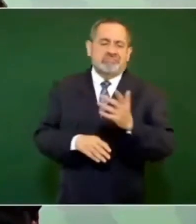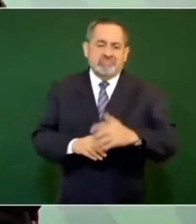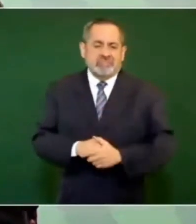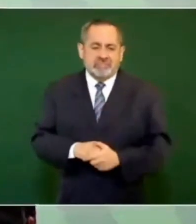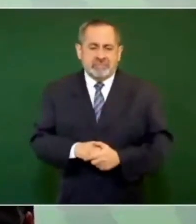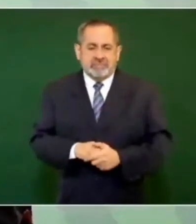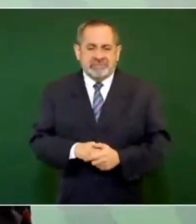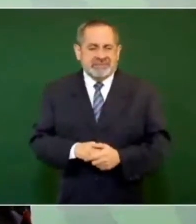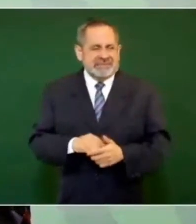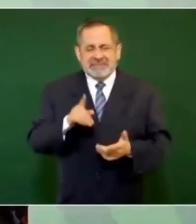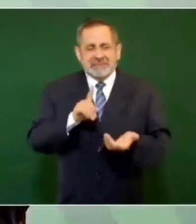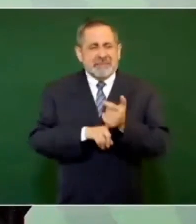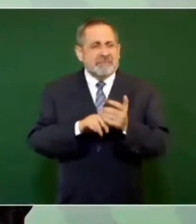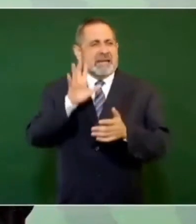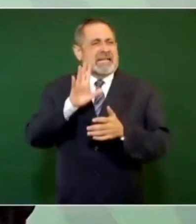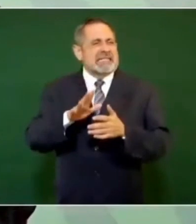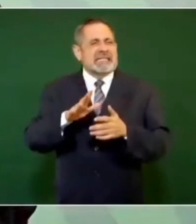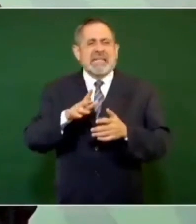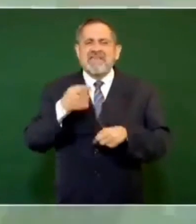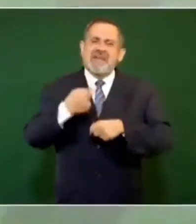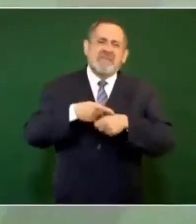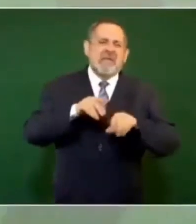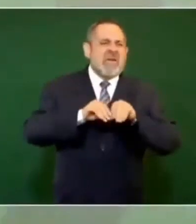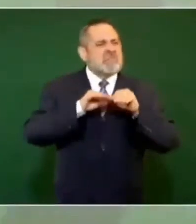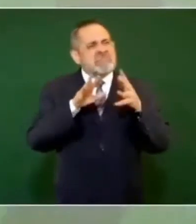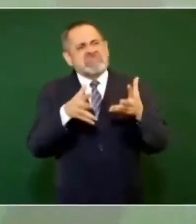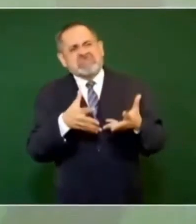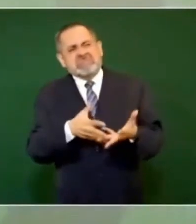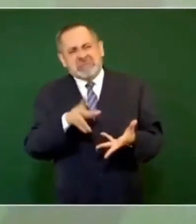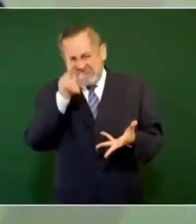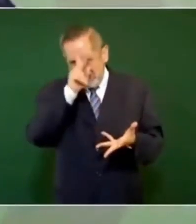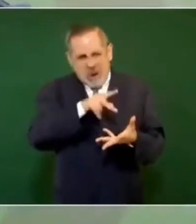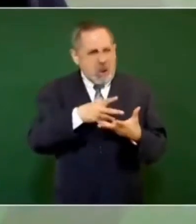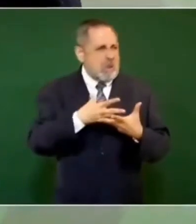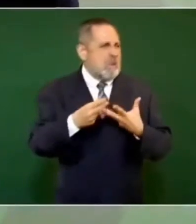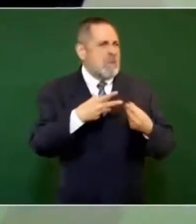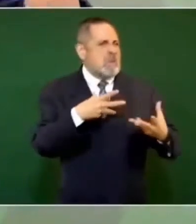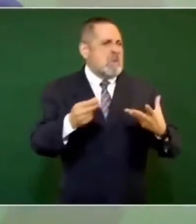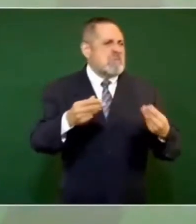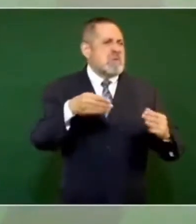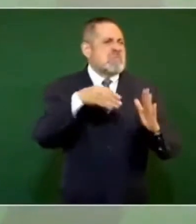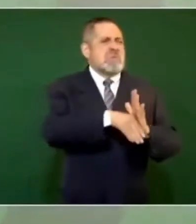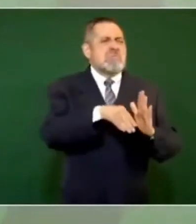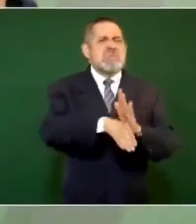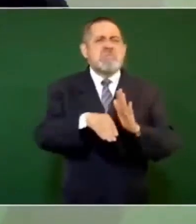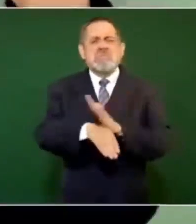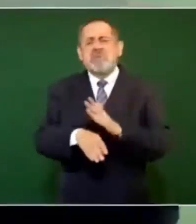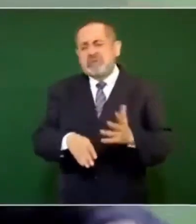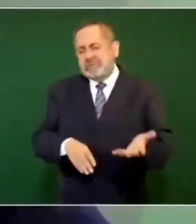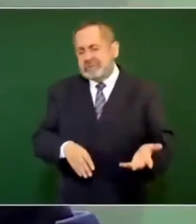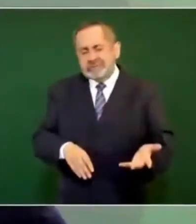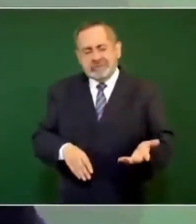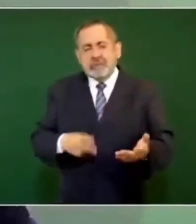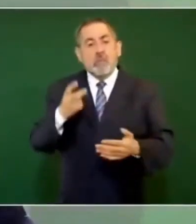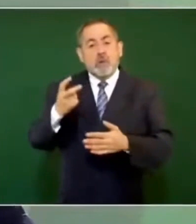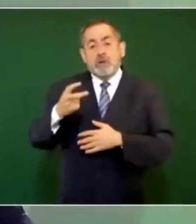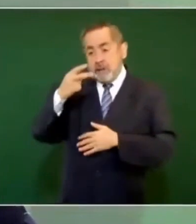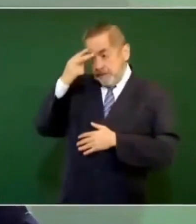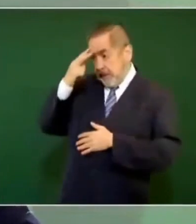pandemia, es una peste. Por eso la decadencia de México se originó